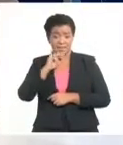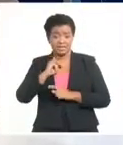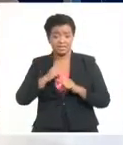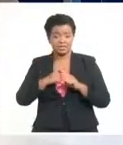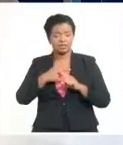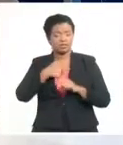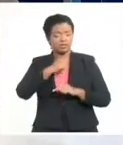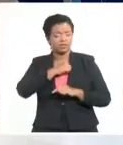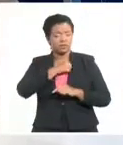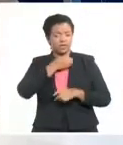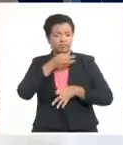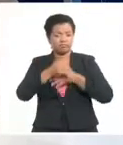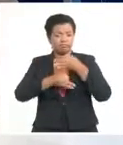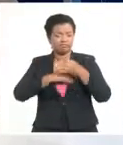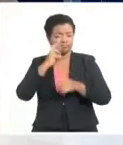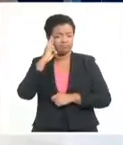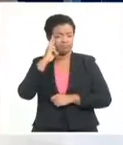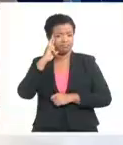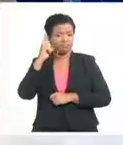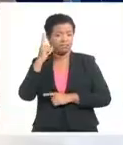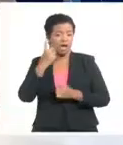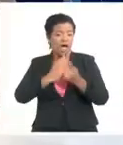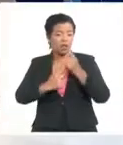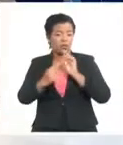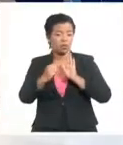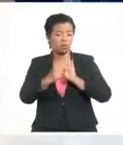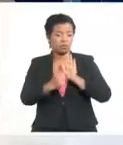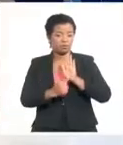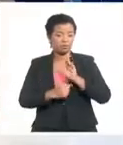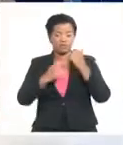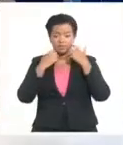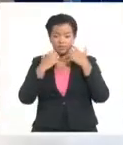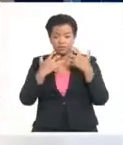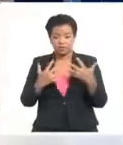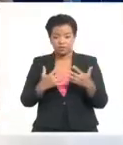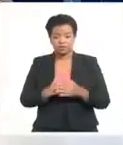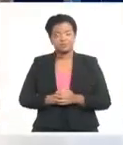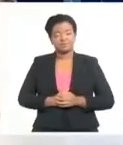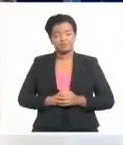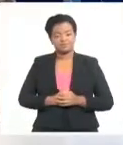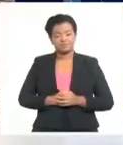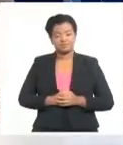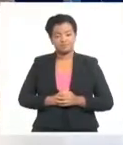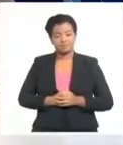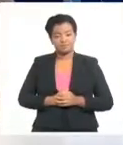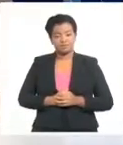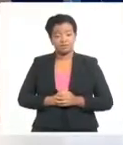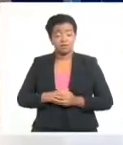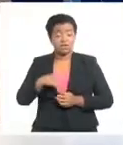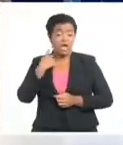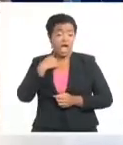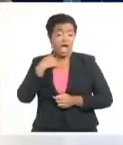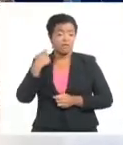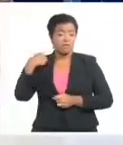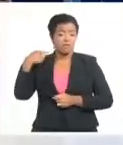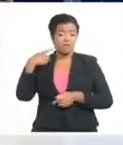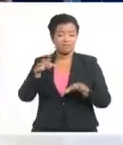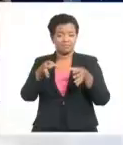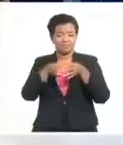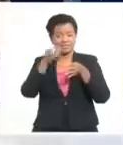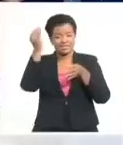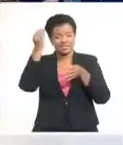detener para recordar algunos elementos importantes. Hace algunos años, los BRICS era un foro de países que